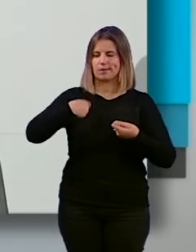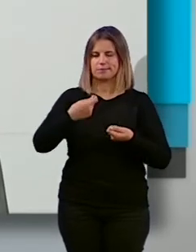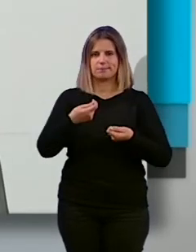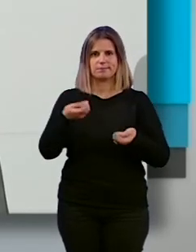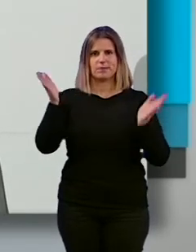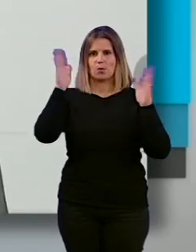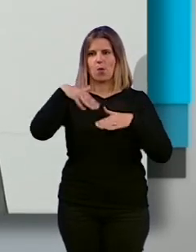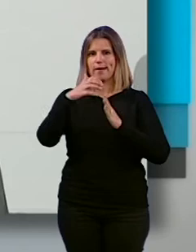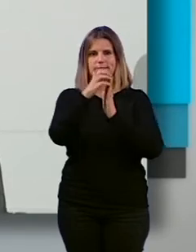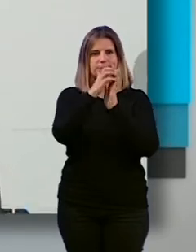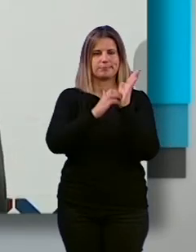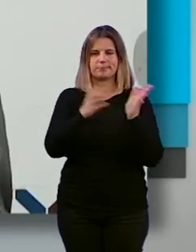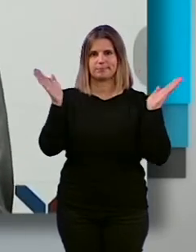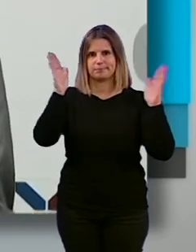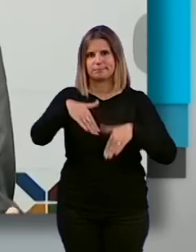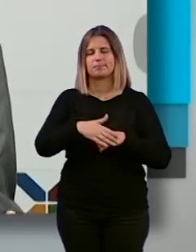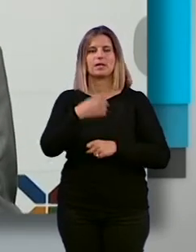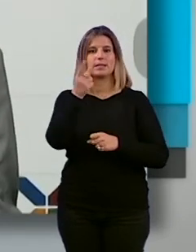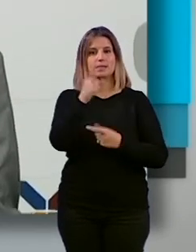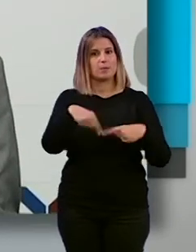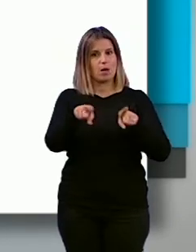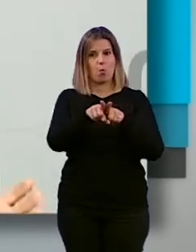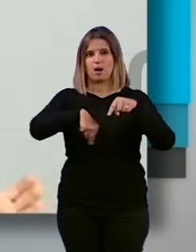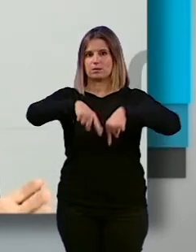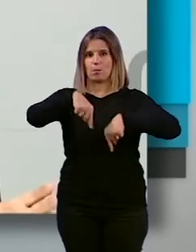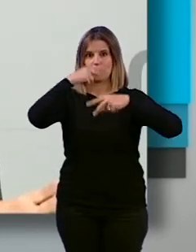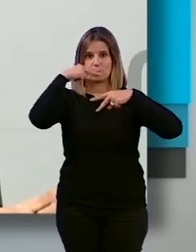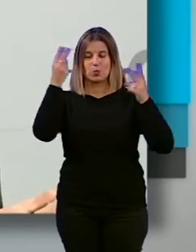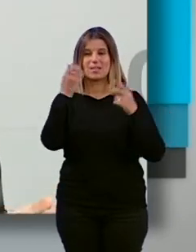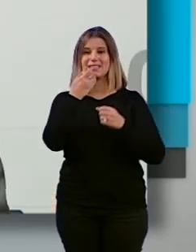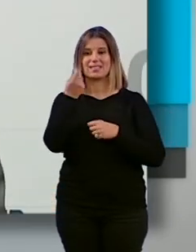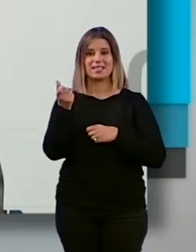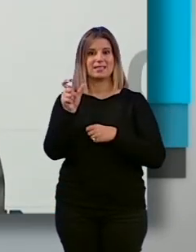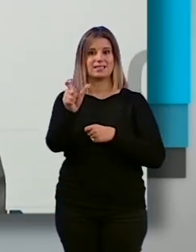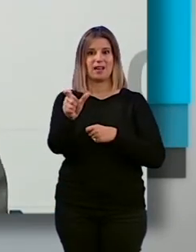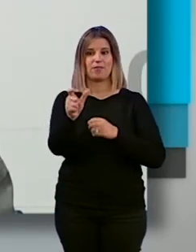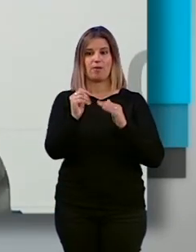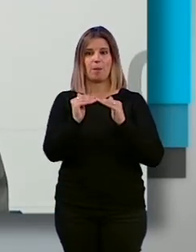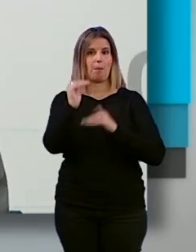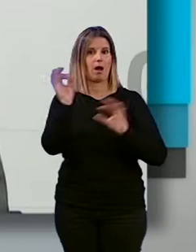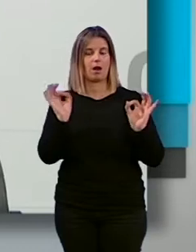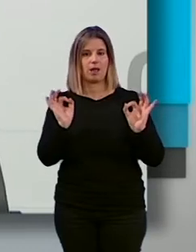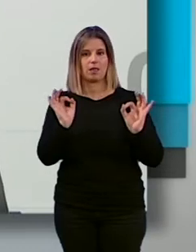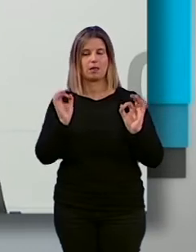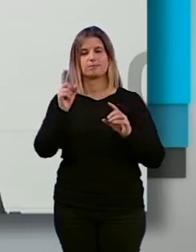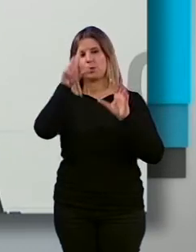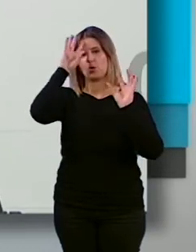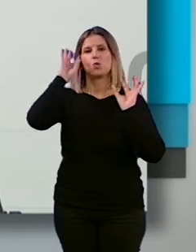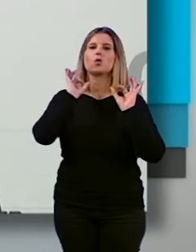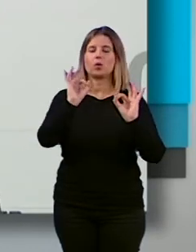soportando. De igual manera, en el transporte público. Y si las tarifas no aumentan, pues evidentemente va